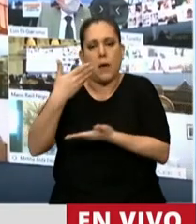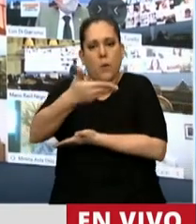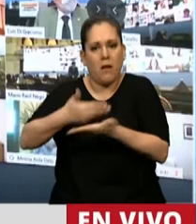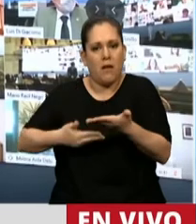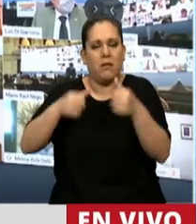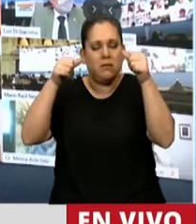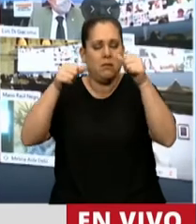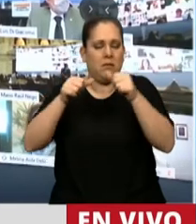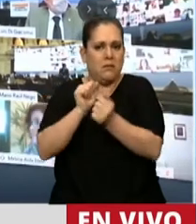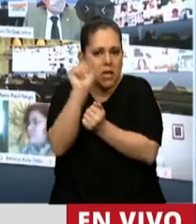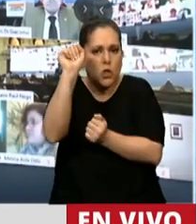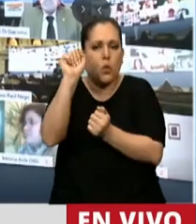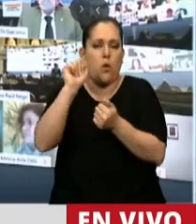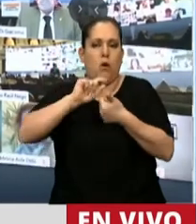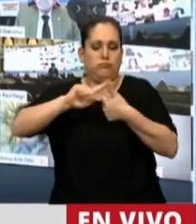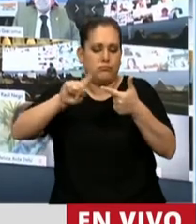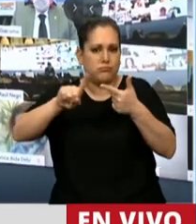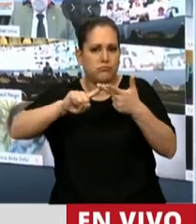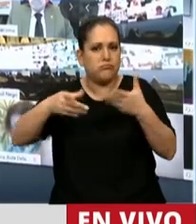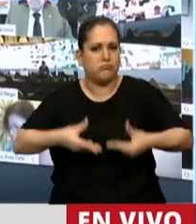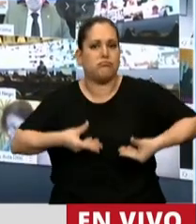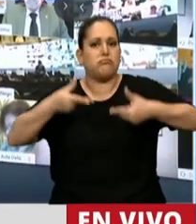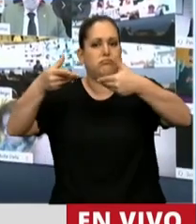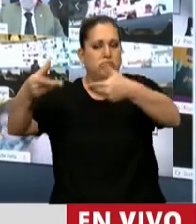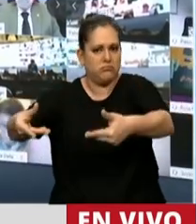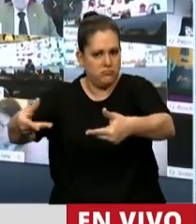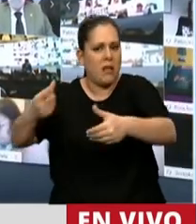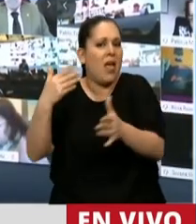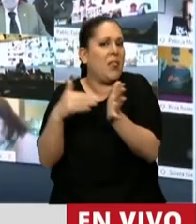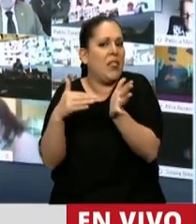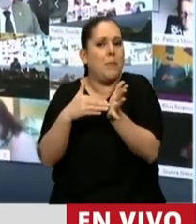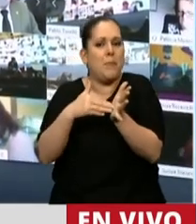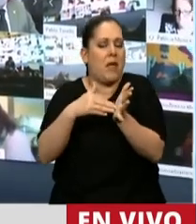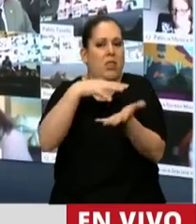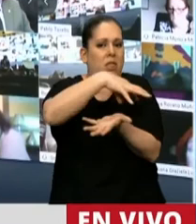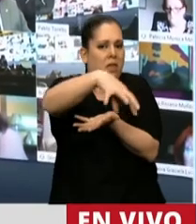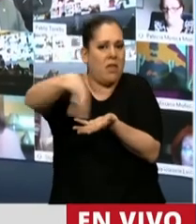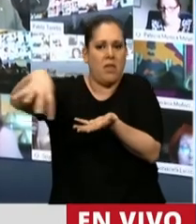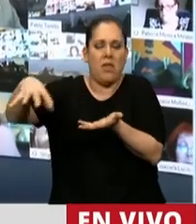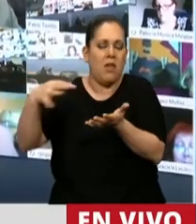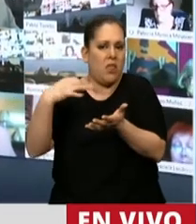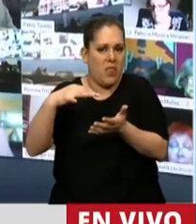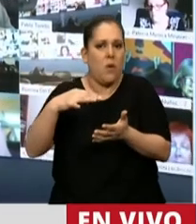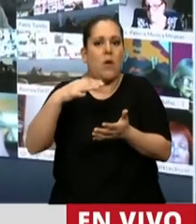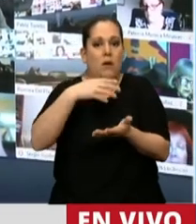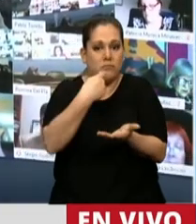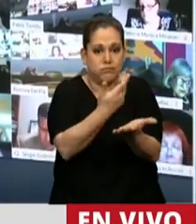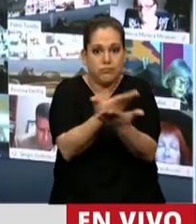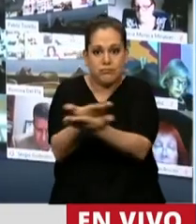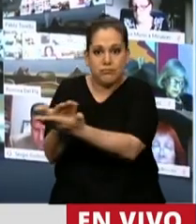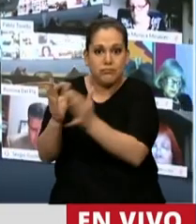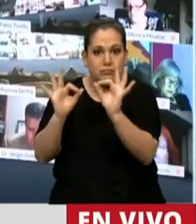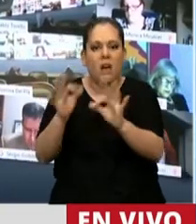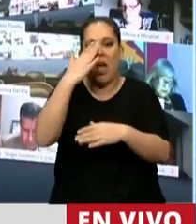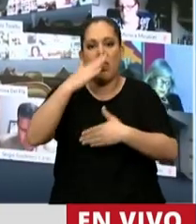su título militante y los demás requisitos que establezca cada jurisdicción y así habilitar el ejercicio profesional. Esto